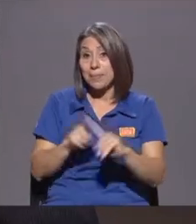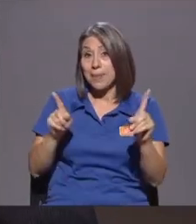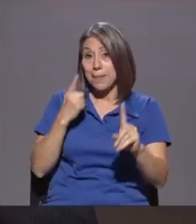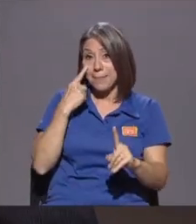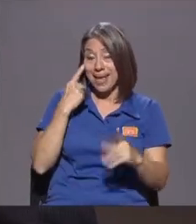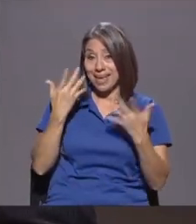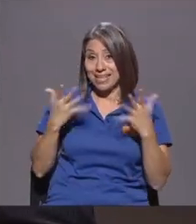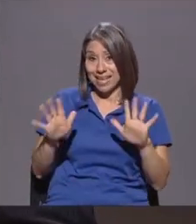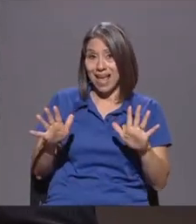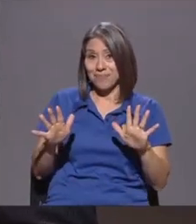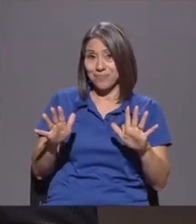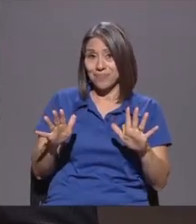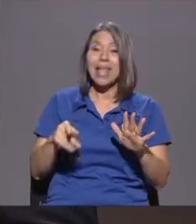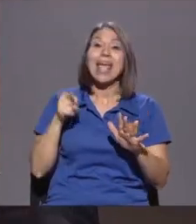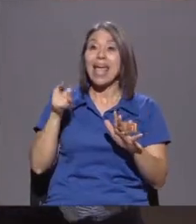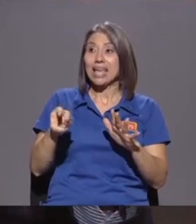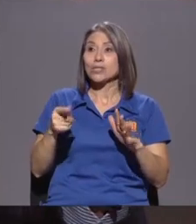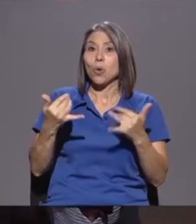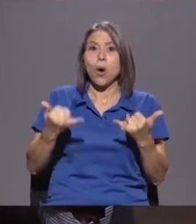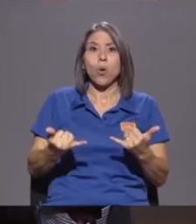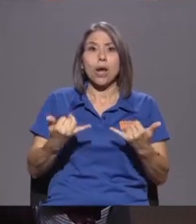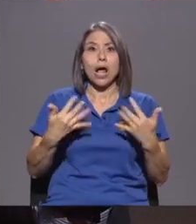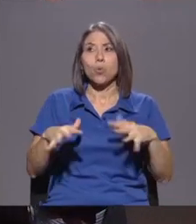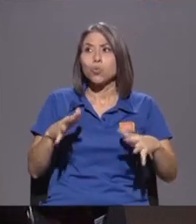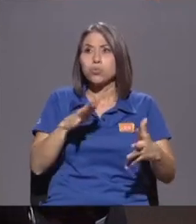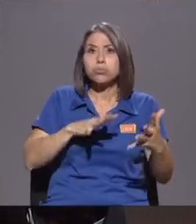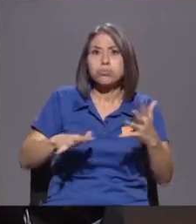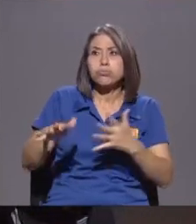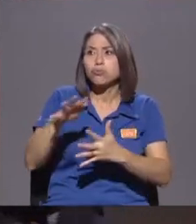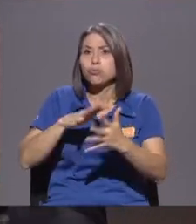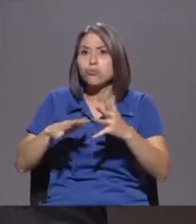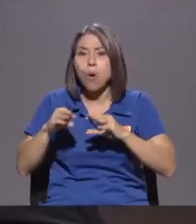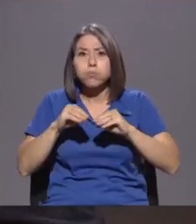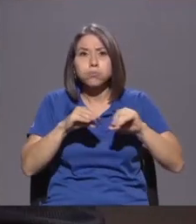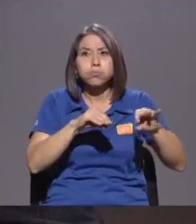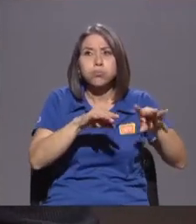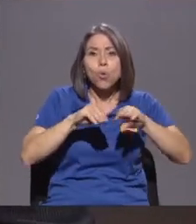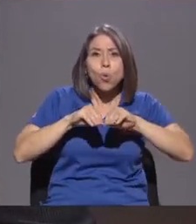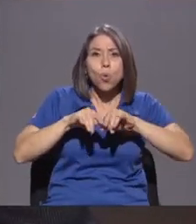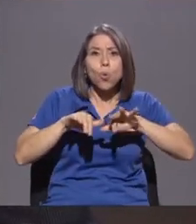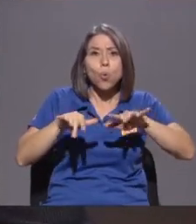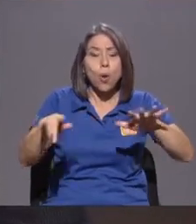De nuevo Esto va a causar El revuelo Por el tamaño Del animal Pero